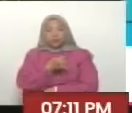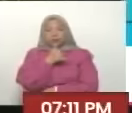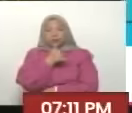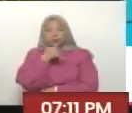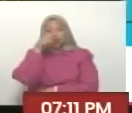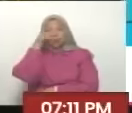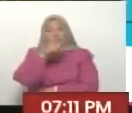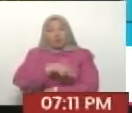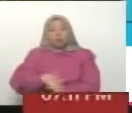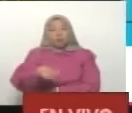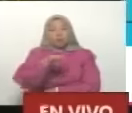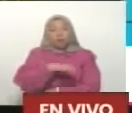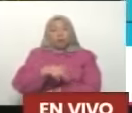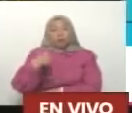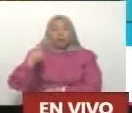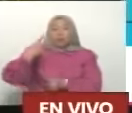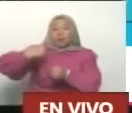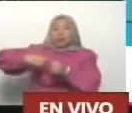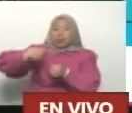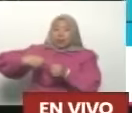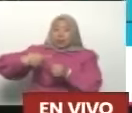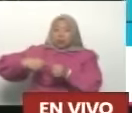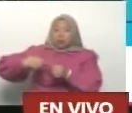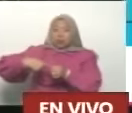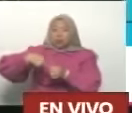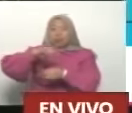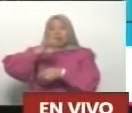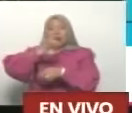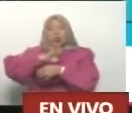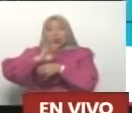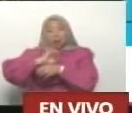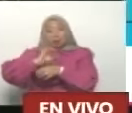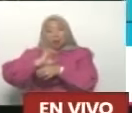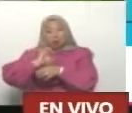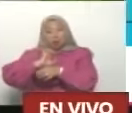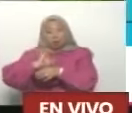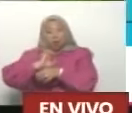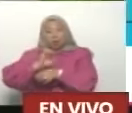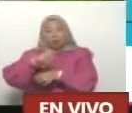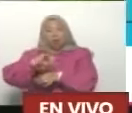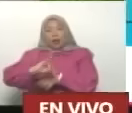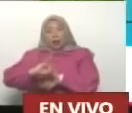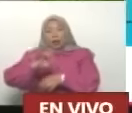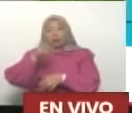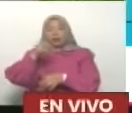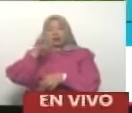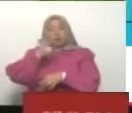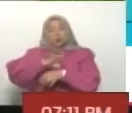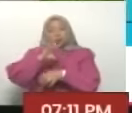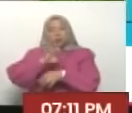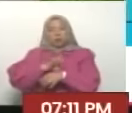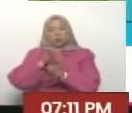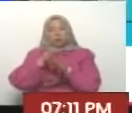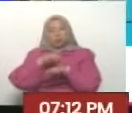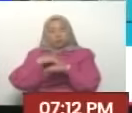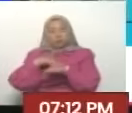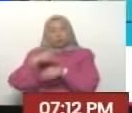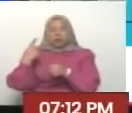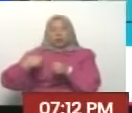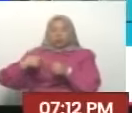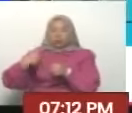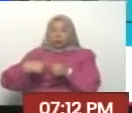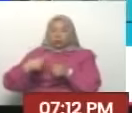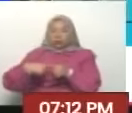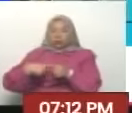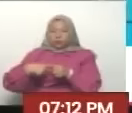el pueblo de Quito ama su tradición bolivariana patriótica de hecho los restos de Sucre